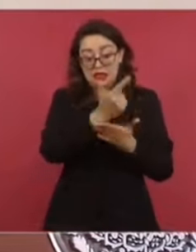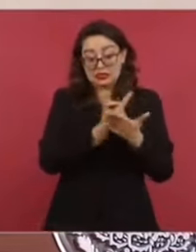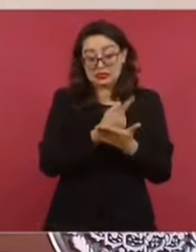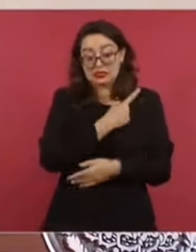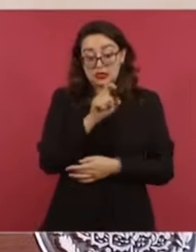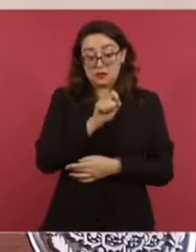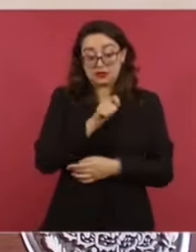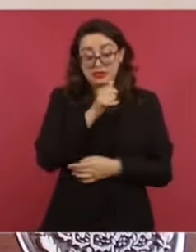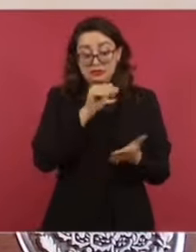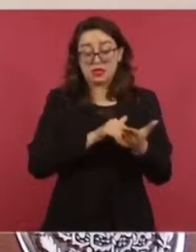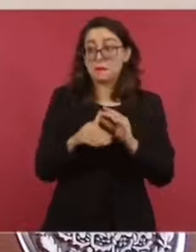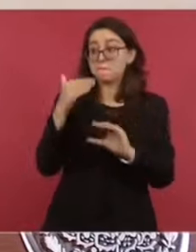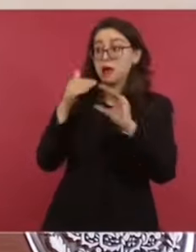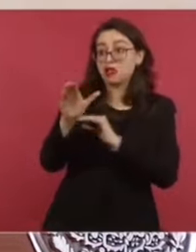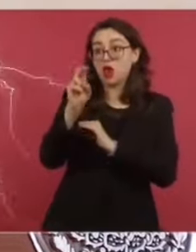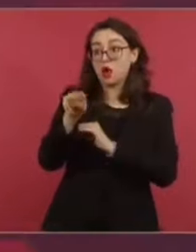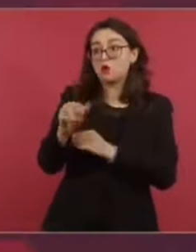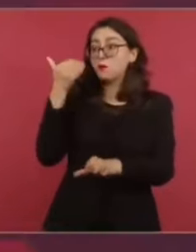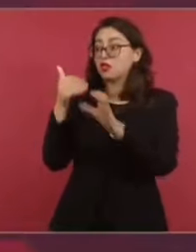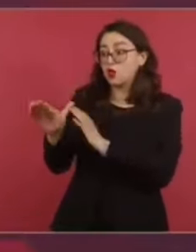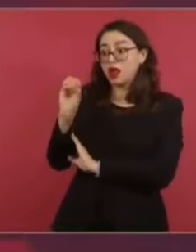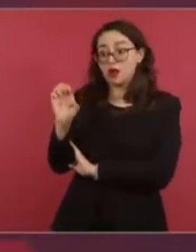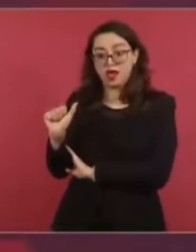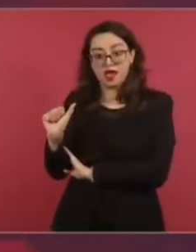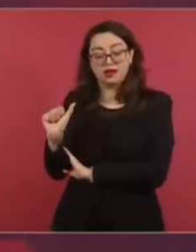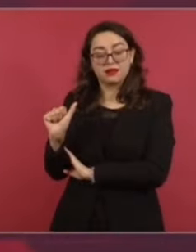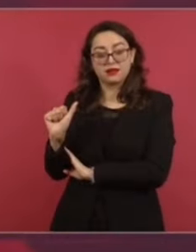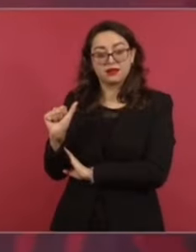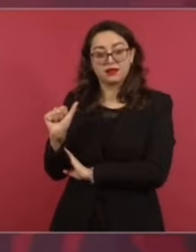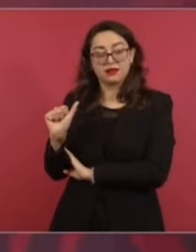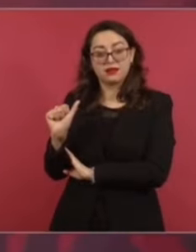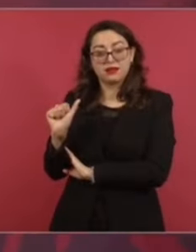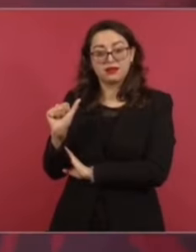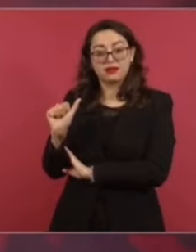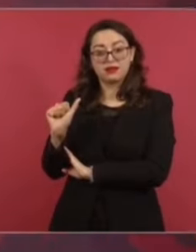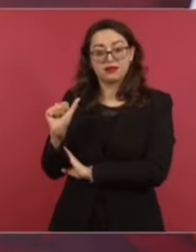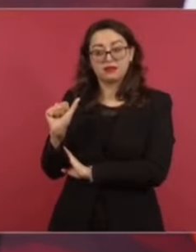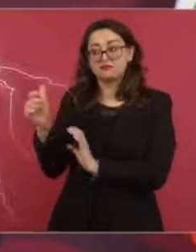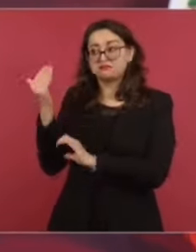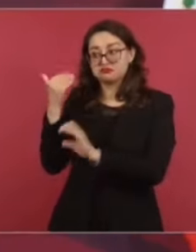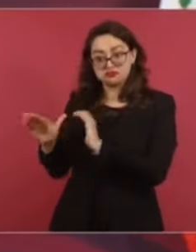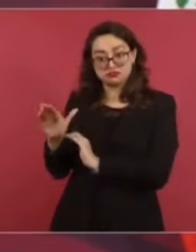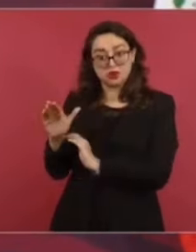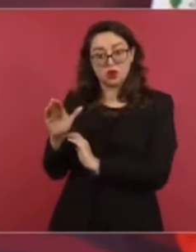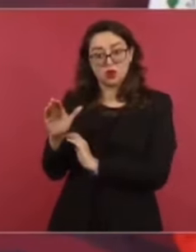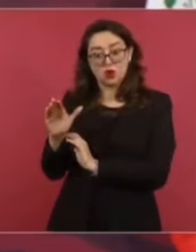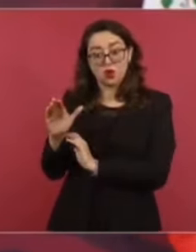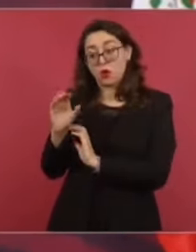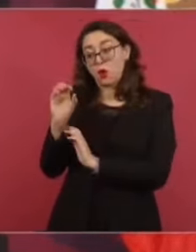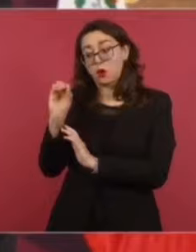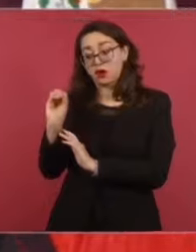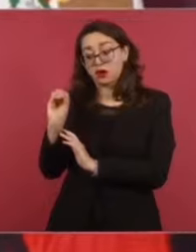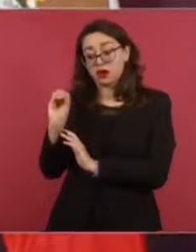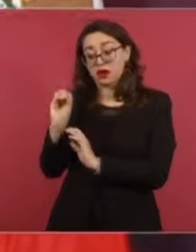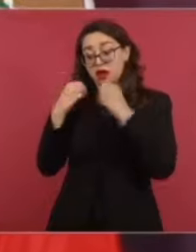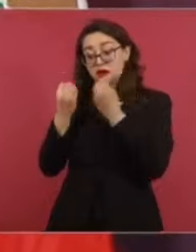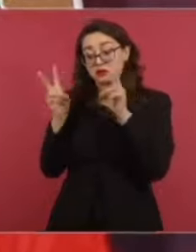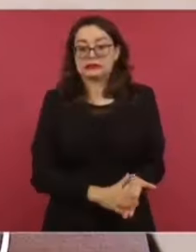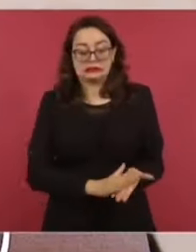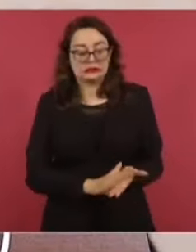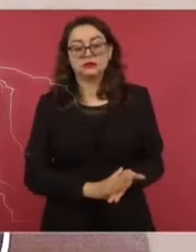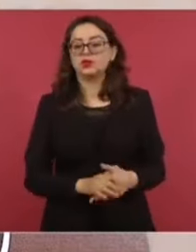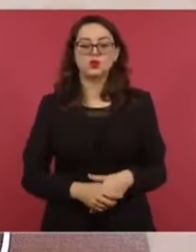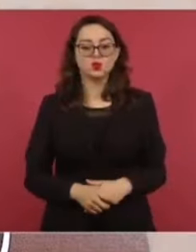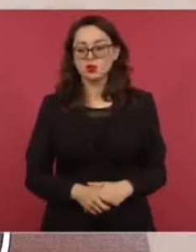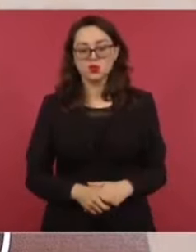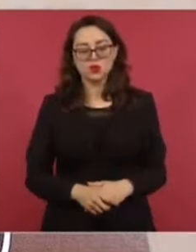a la OEA, y a las organizaciones supuestamente defensoras de Derechos Humanos.